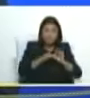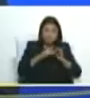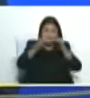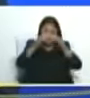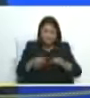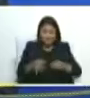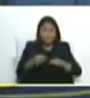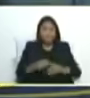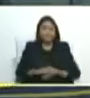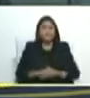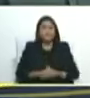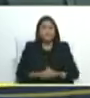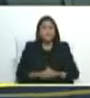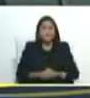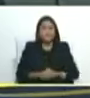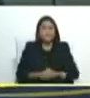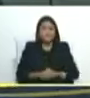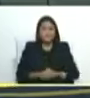y en todo momento.